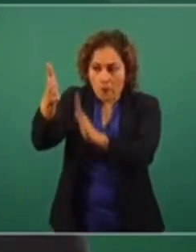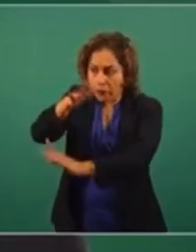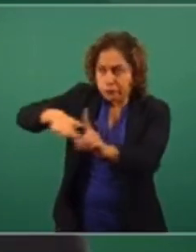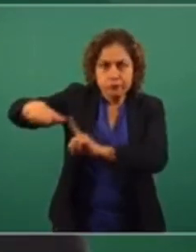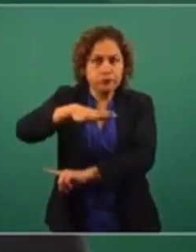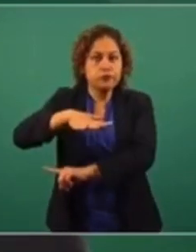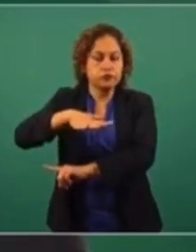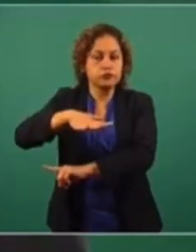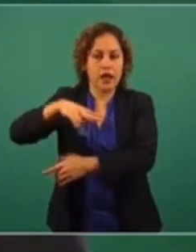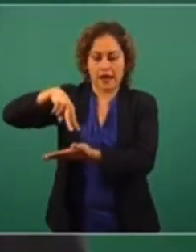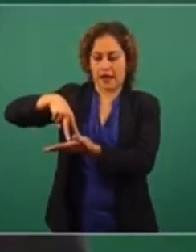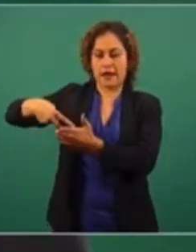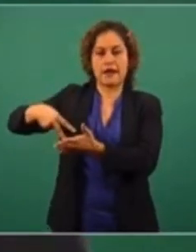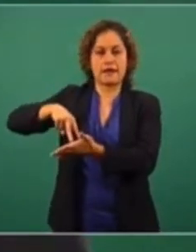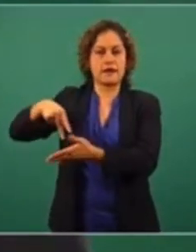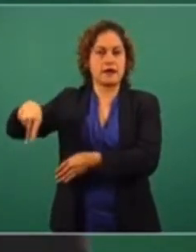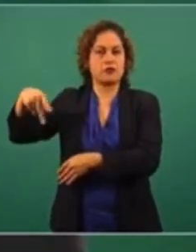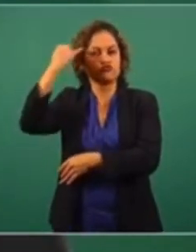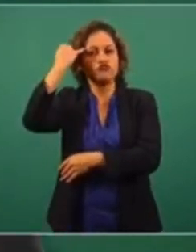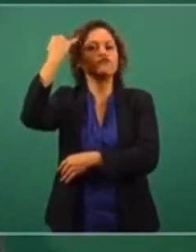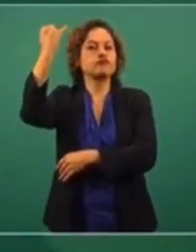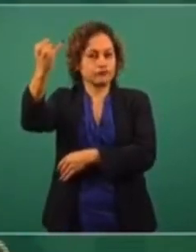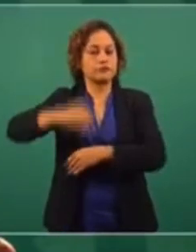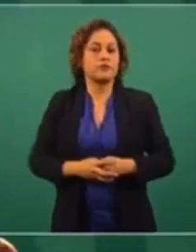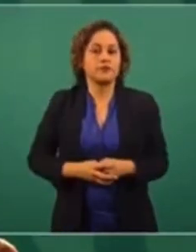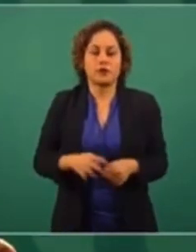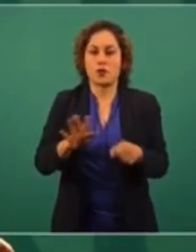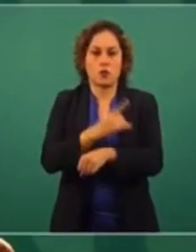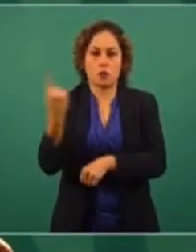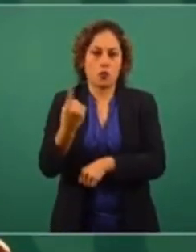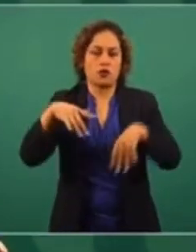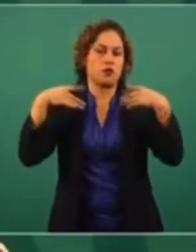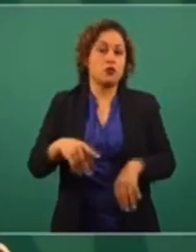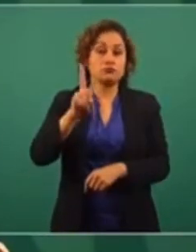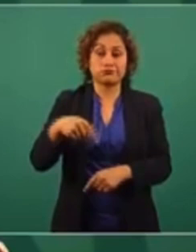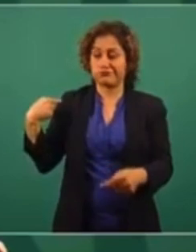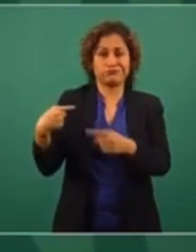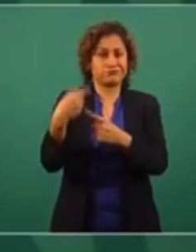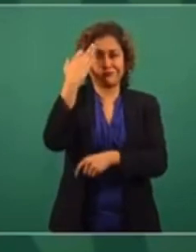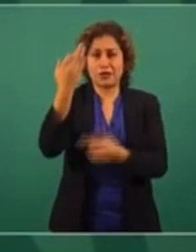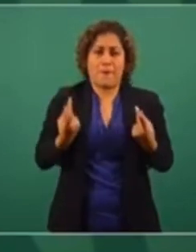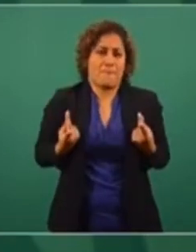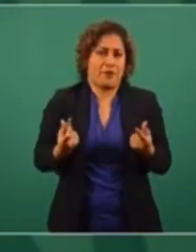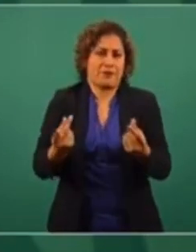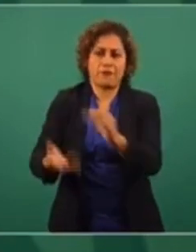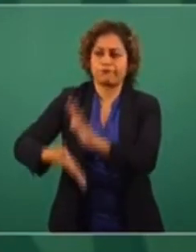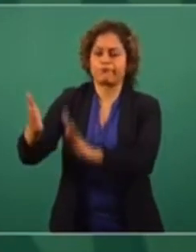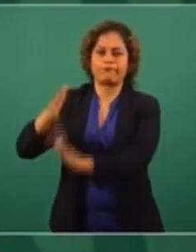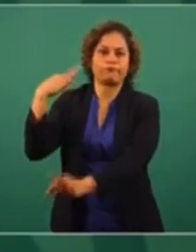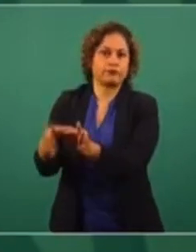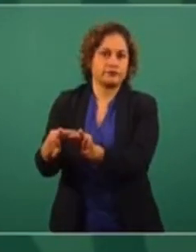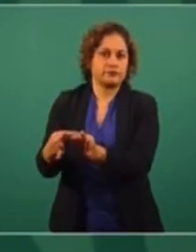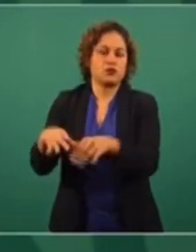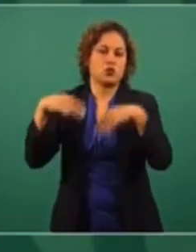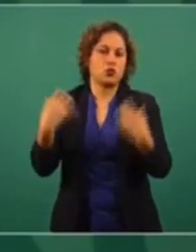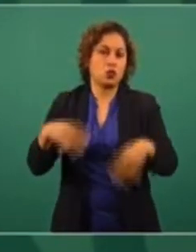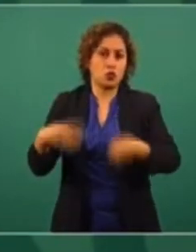porque se está haciendo en un tiempo récord y